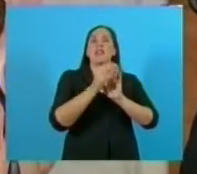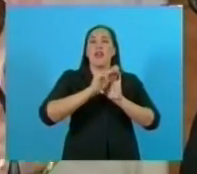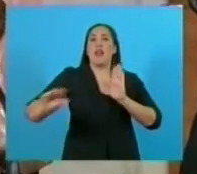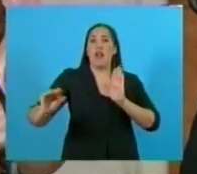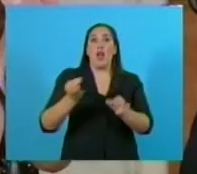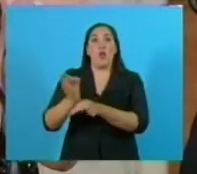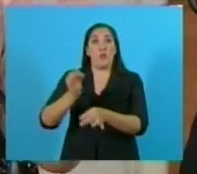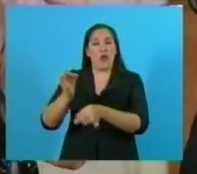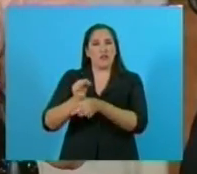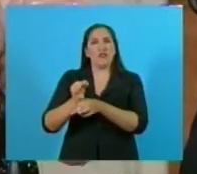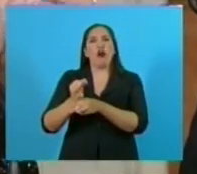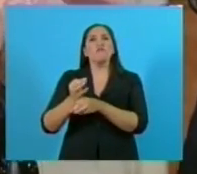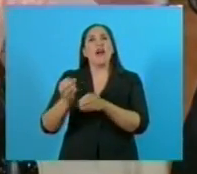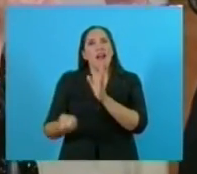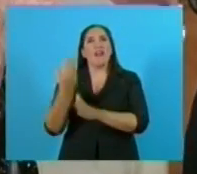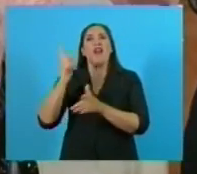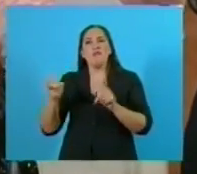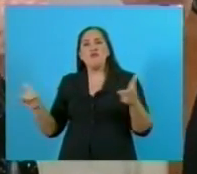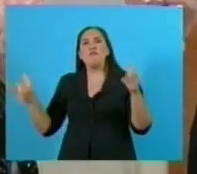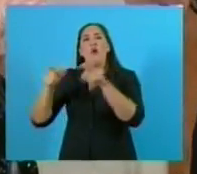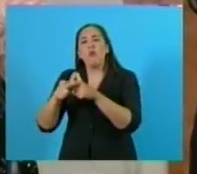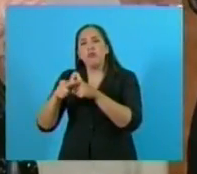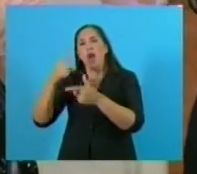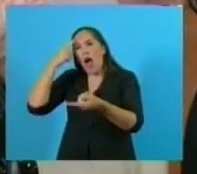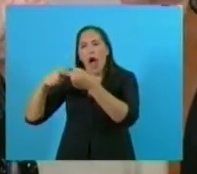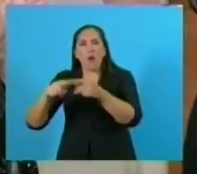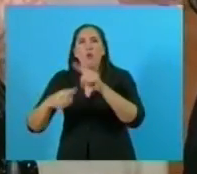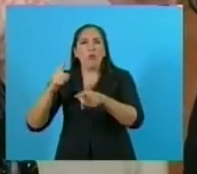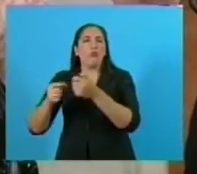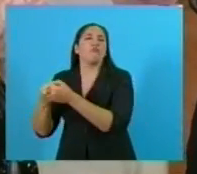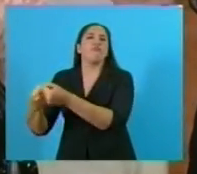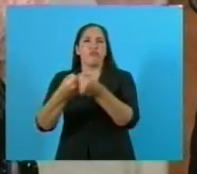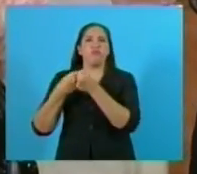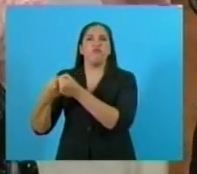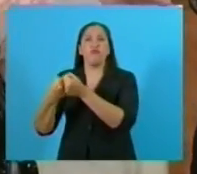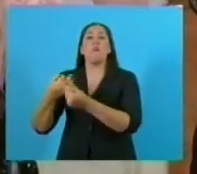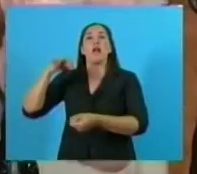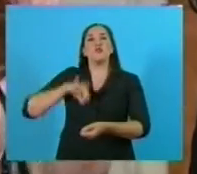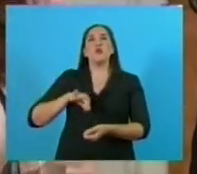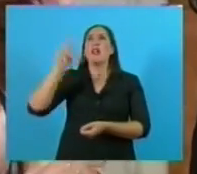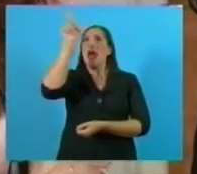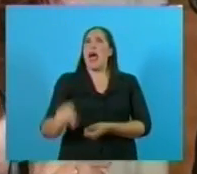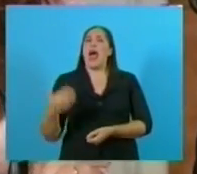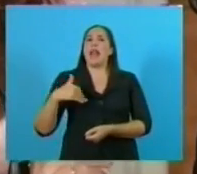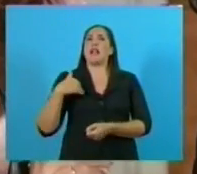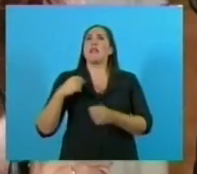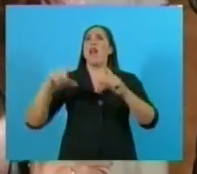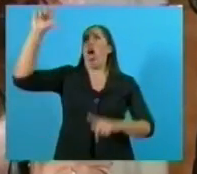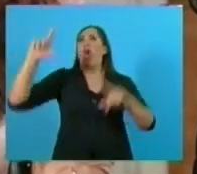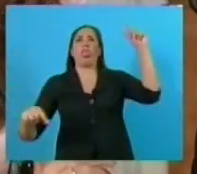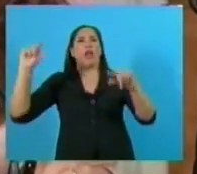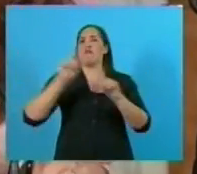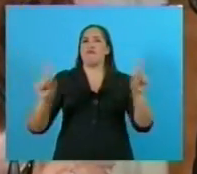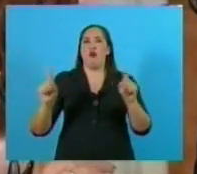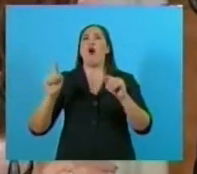negociación salarial nacional, que es la que fija el piso salarial para que ningún docente del país cobre menos de ese,